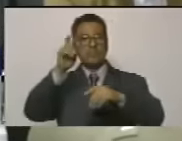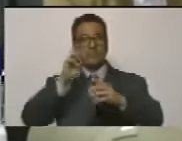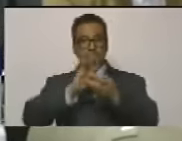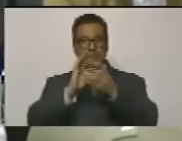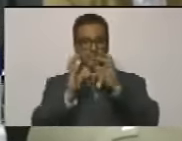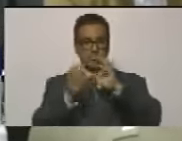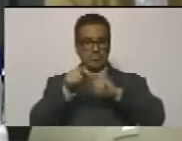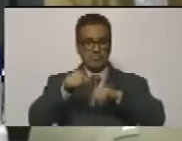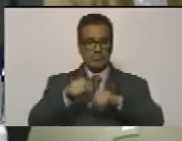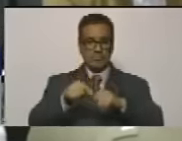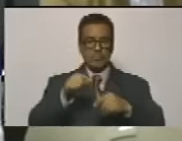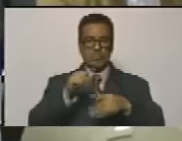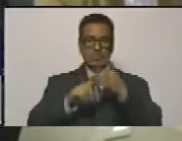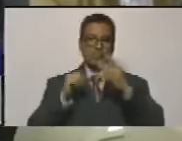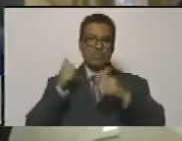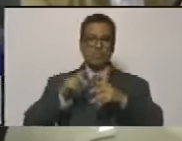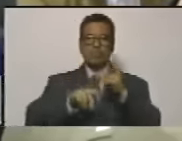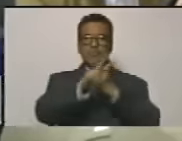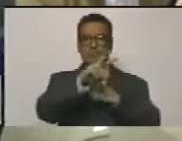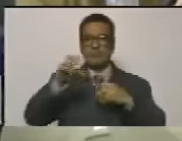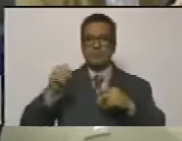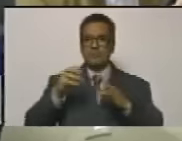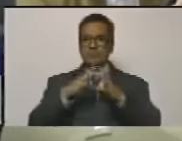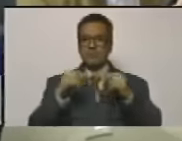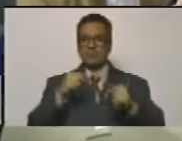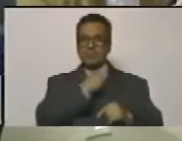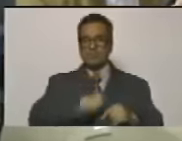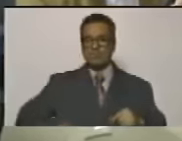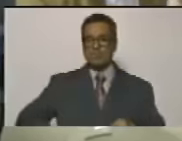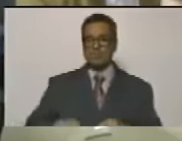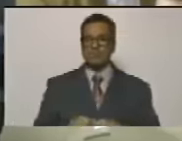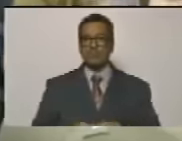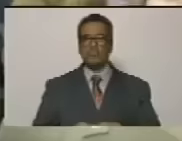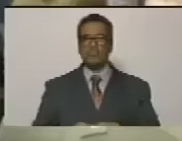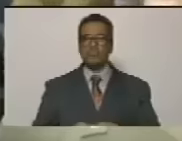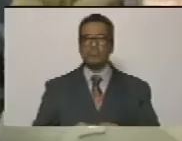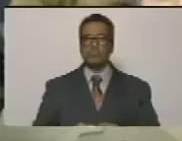geopolítica del siglo XXI. Es todo, ciudadano presidente.